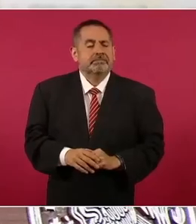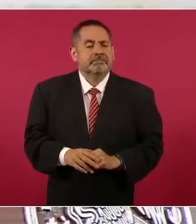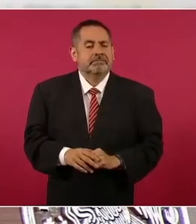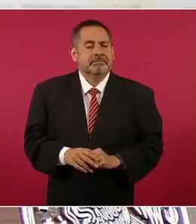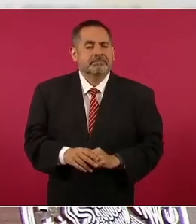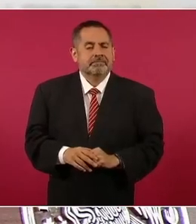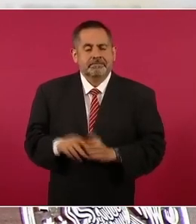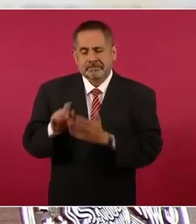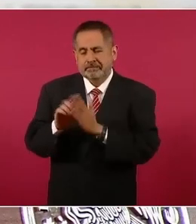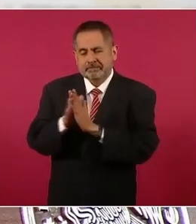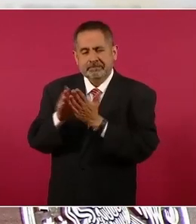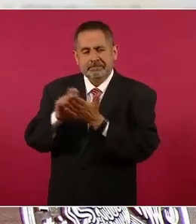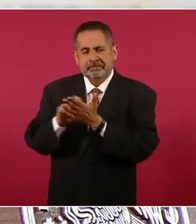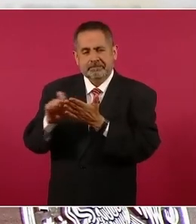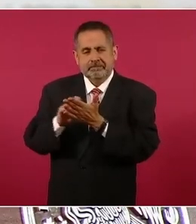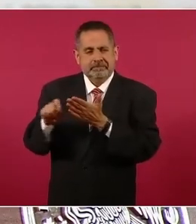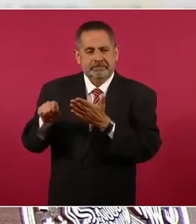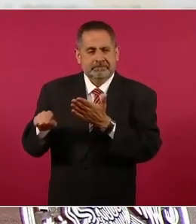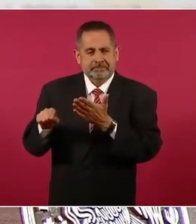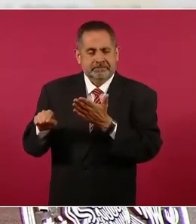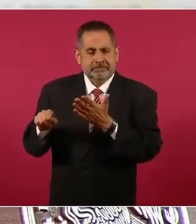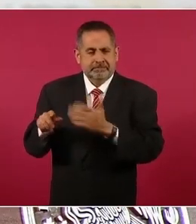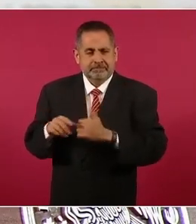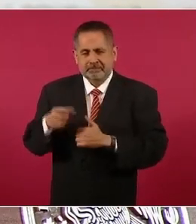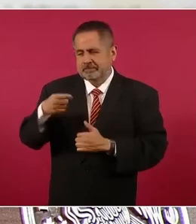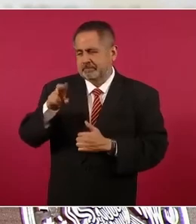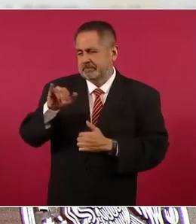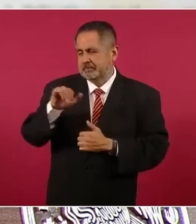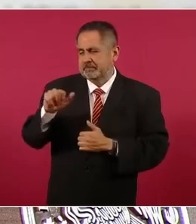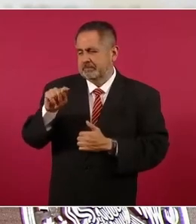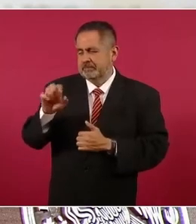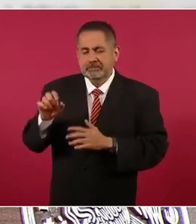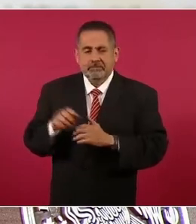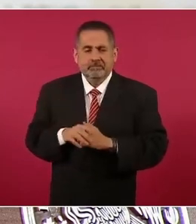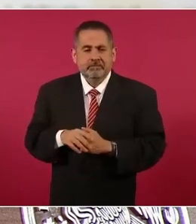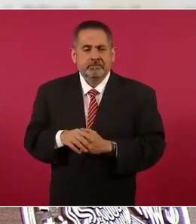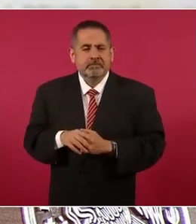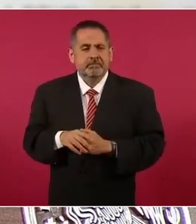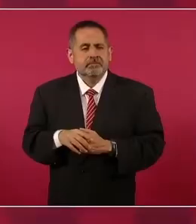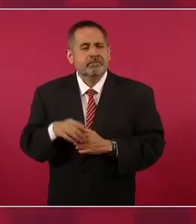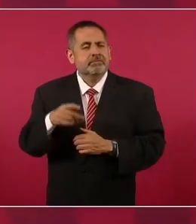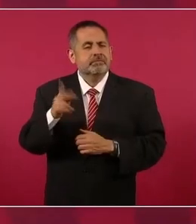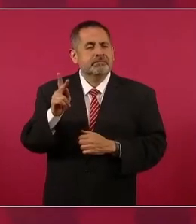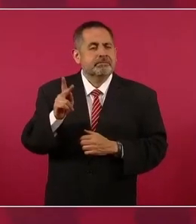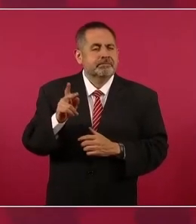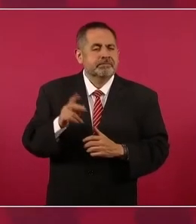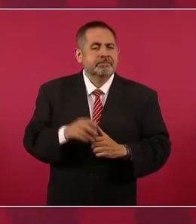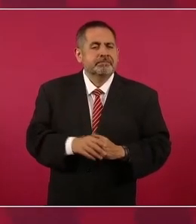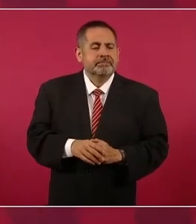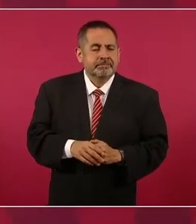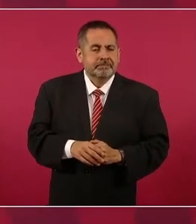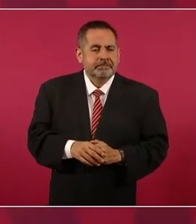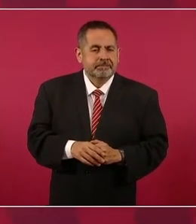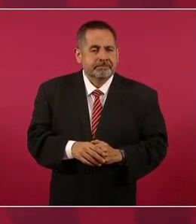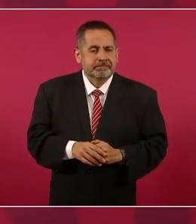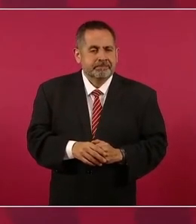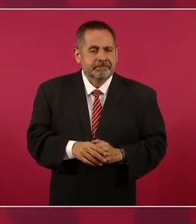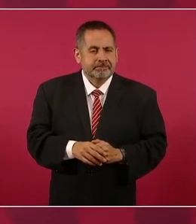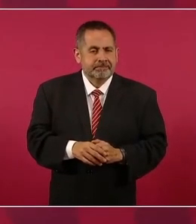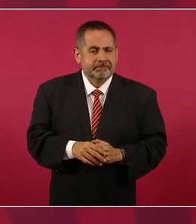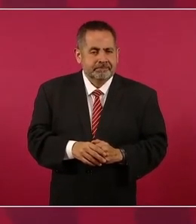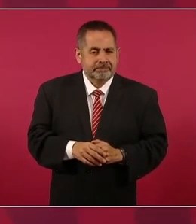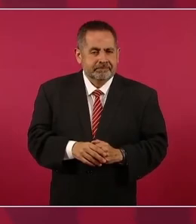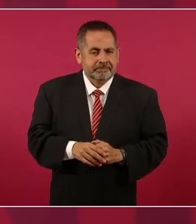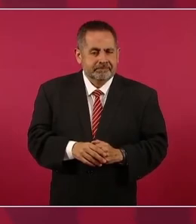la gran obra del Quijote y Sancho, pero